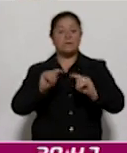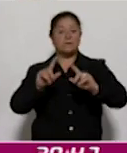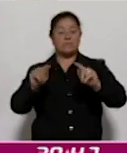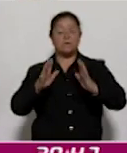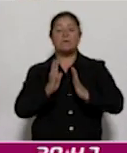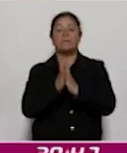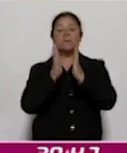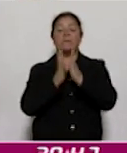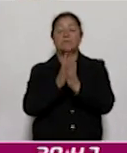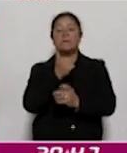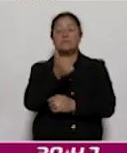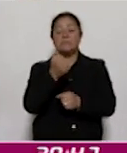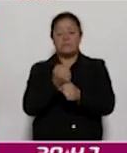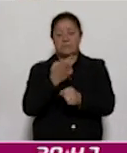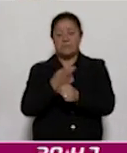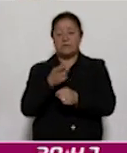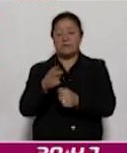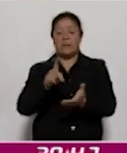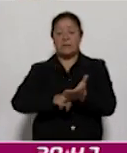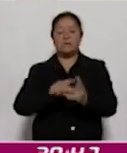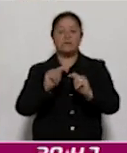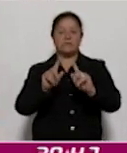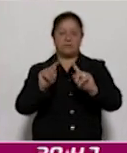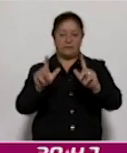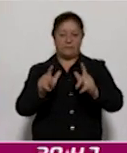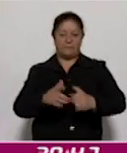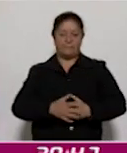participaron seis secretarios de nuestra entidad.